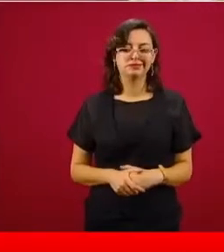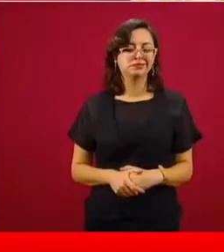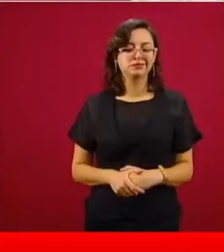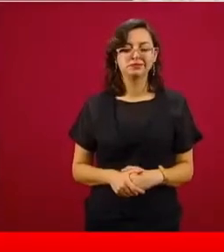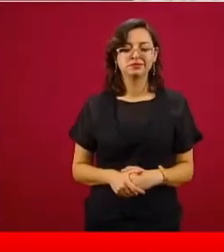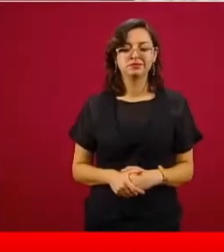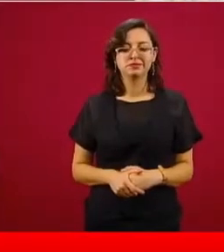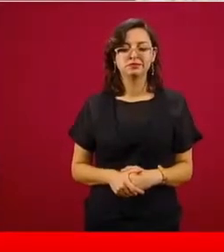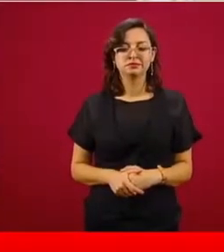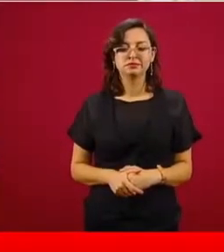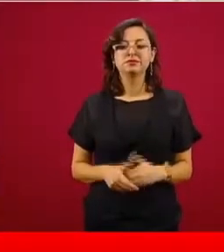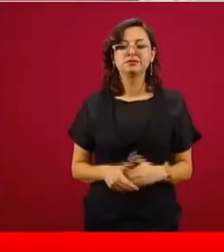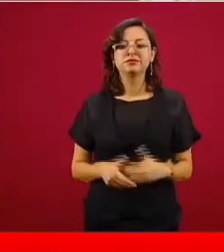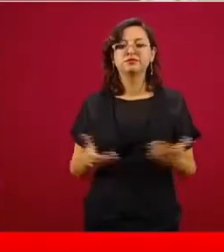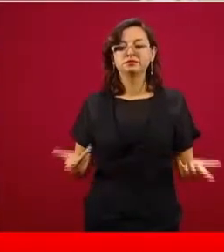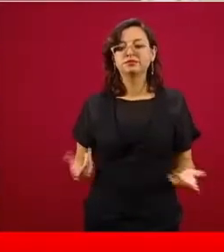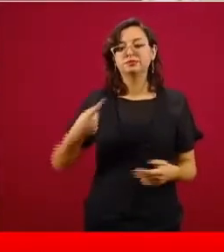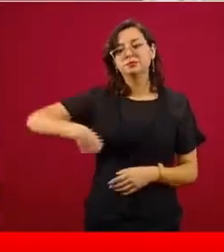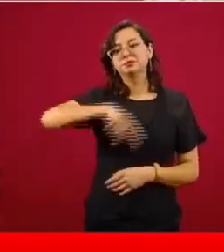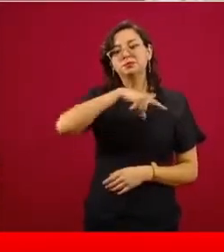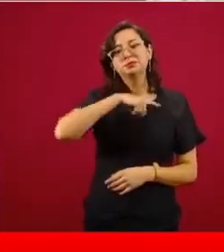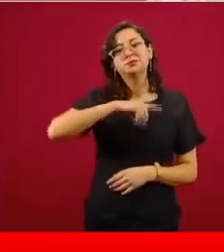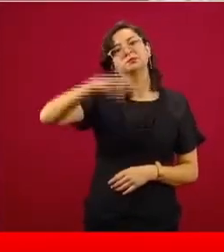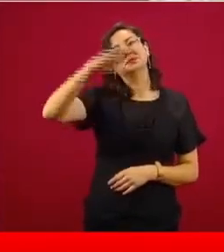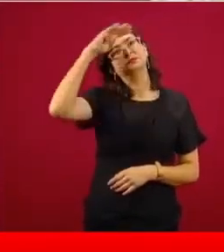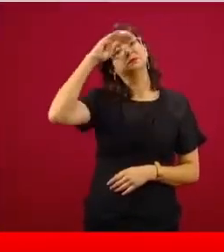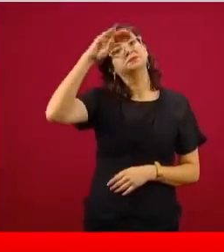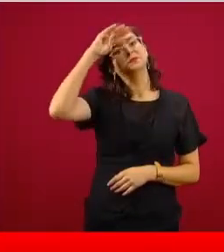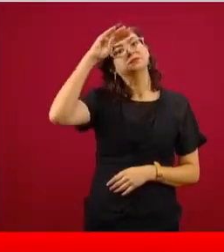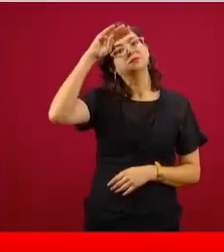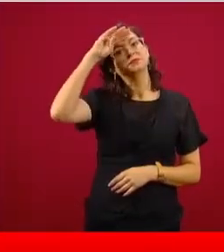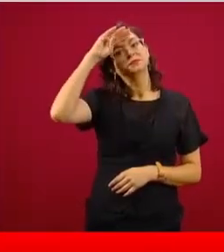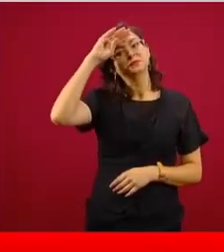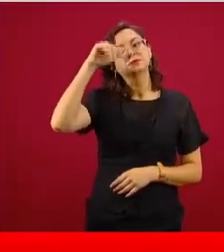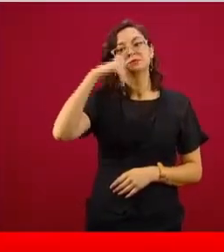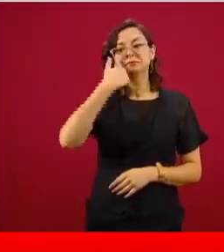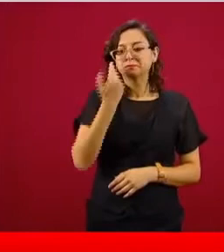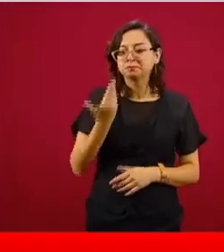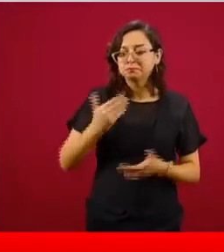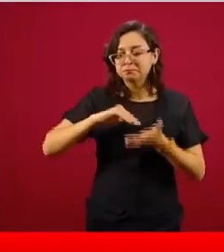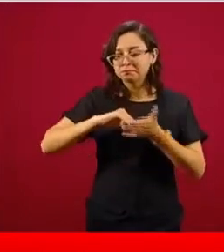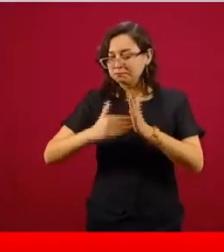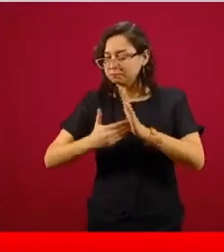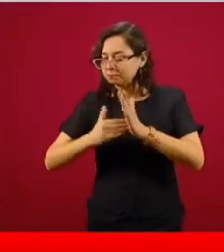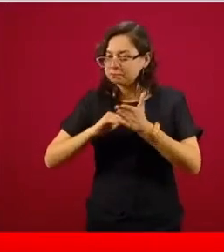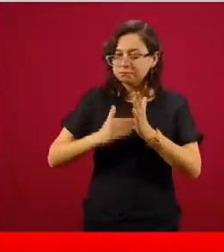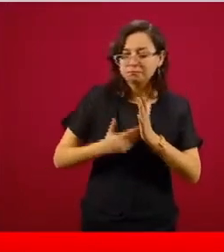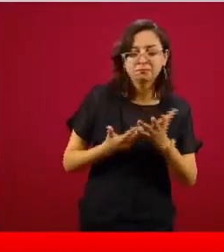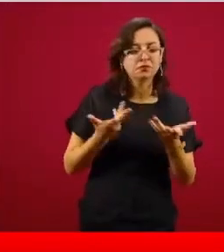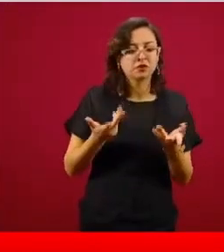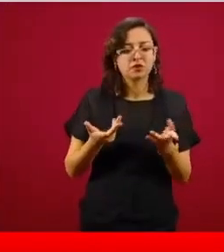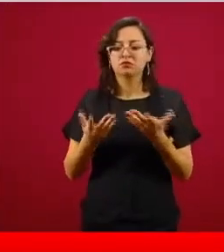O sea, se está buscando. Por eso lo de la recaudación.